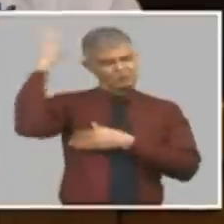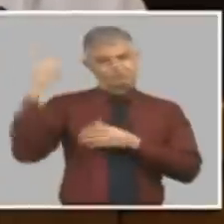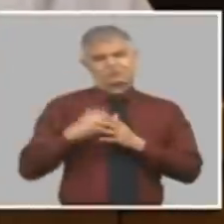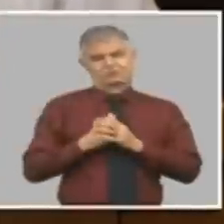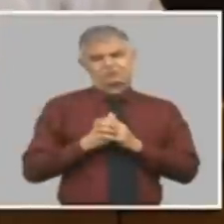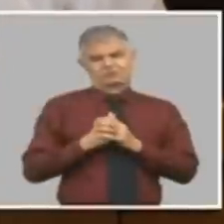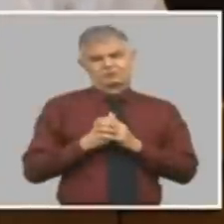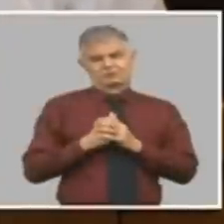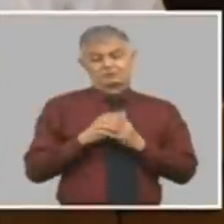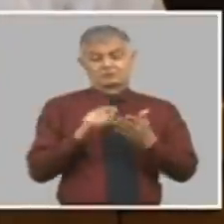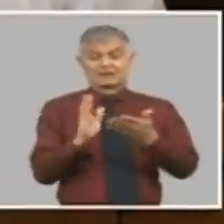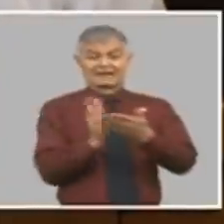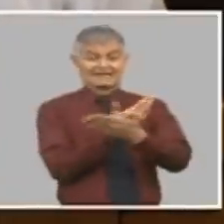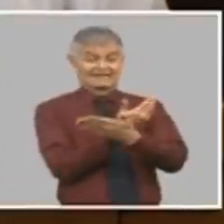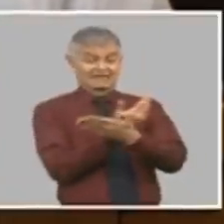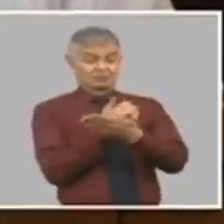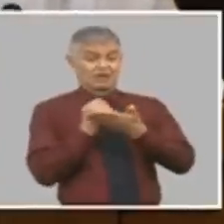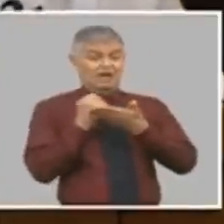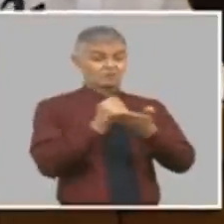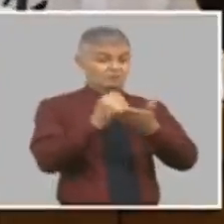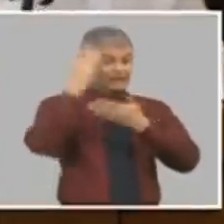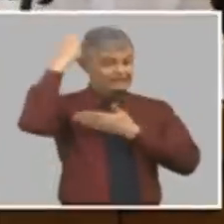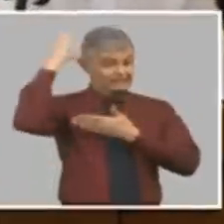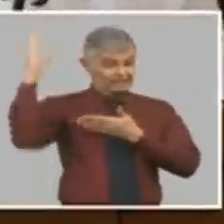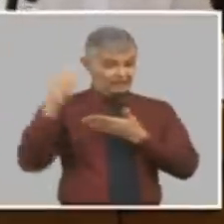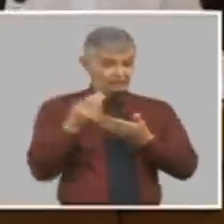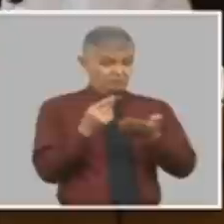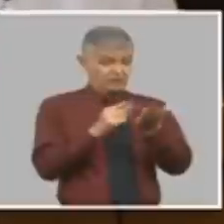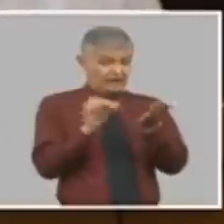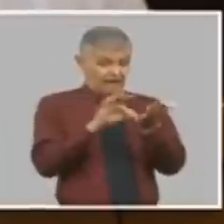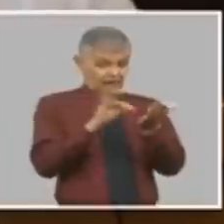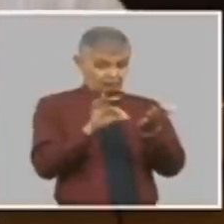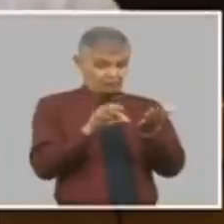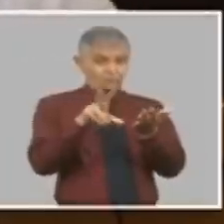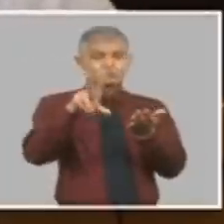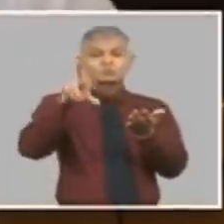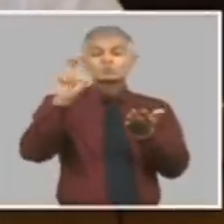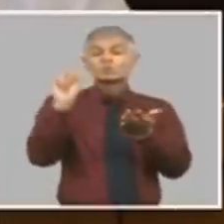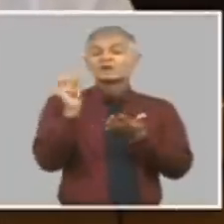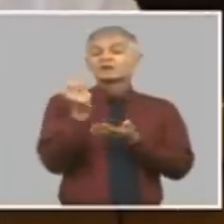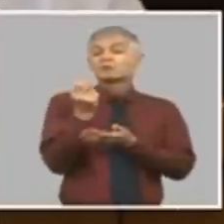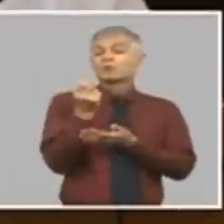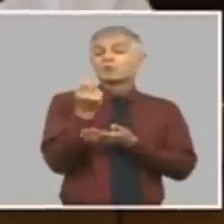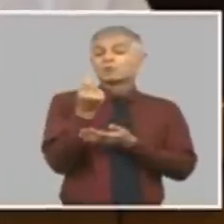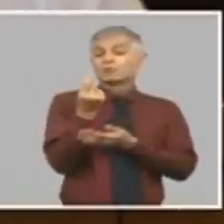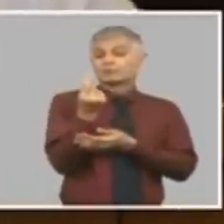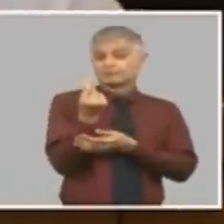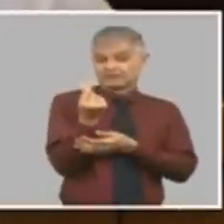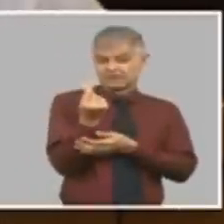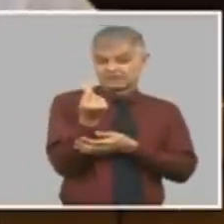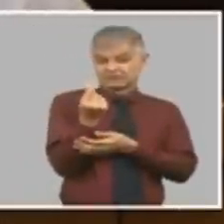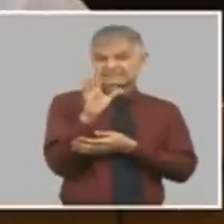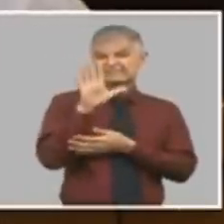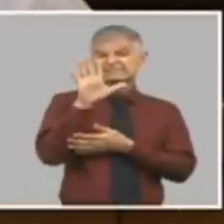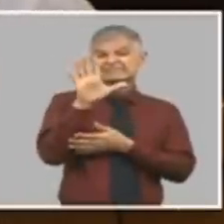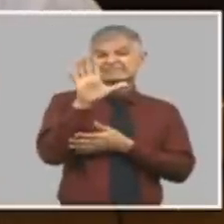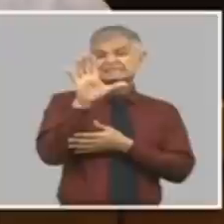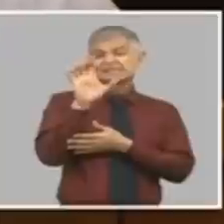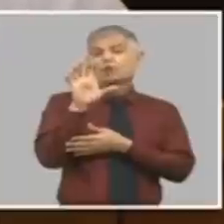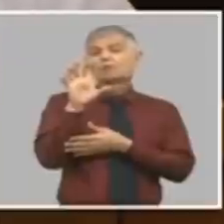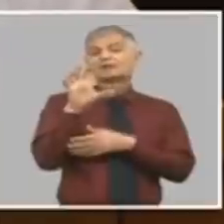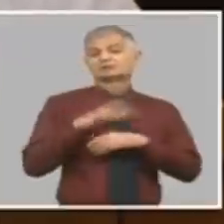entonces si le quitamos el subsidio al arroz y el nuevo precio para que no tenga subsidio debería ser cinco pesos